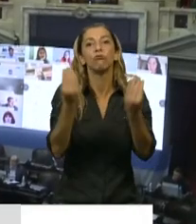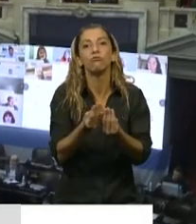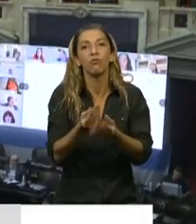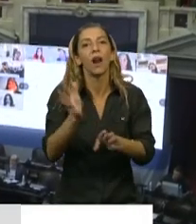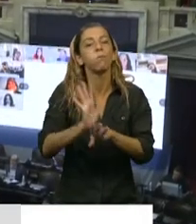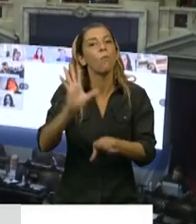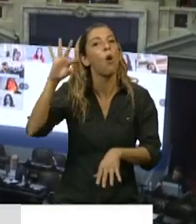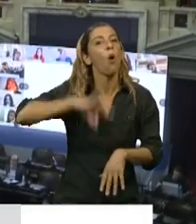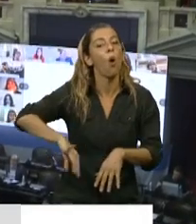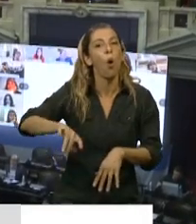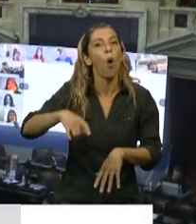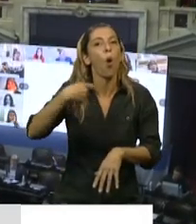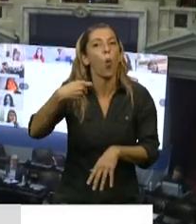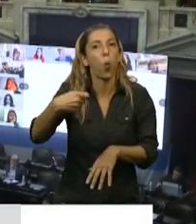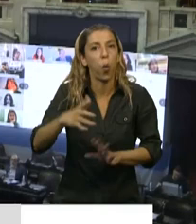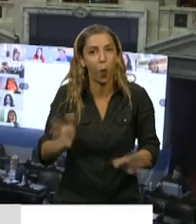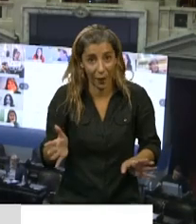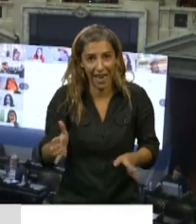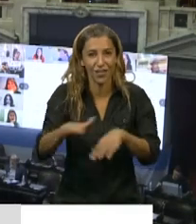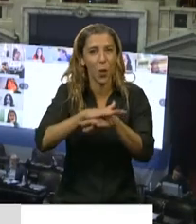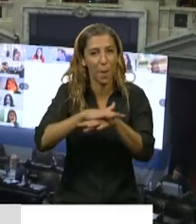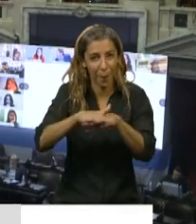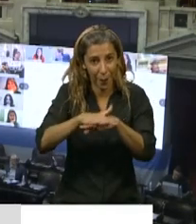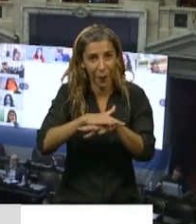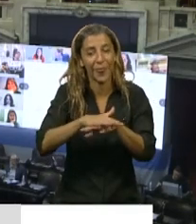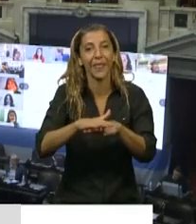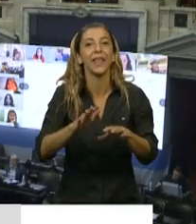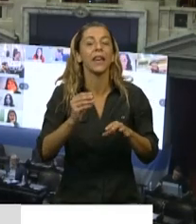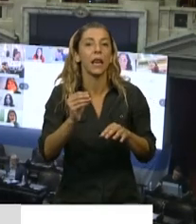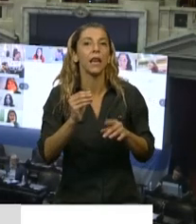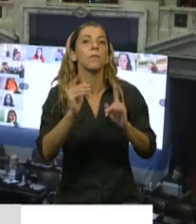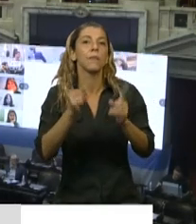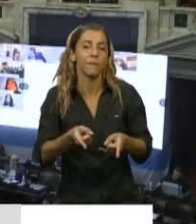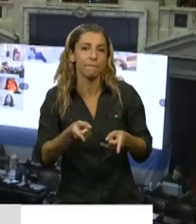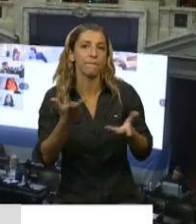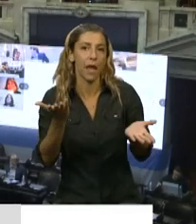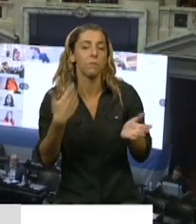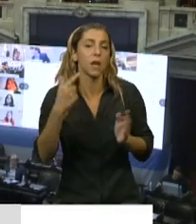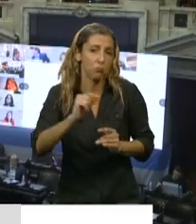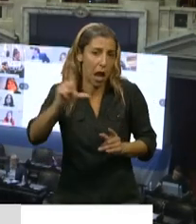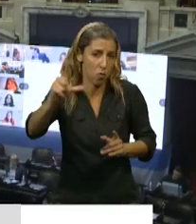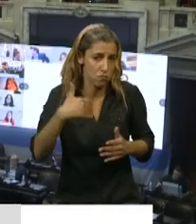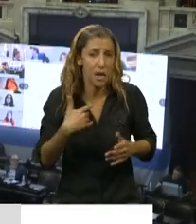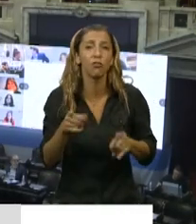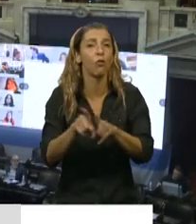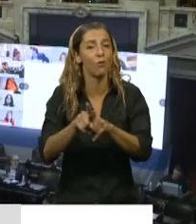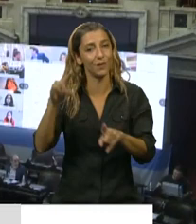aplicarán los aumentos correspondientes a los otorgados a las jubilaciones ordinarias.